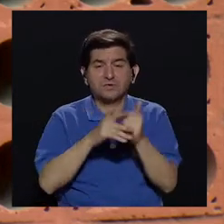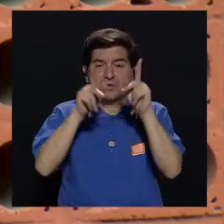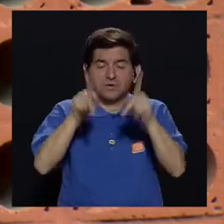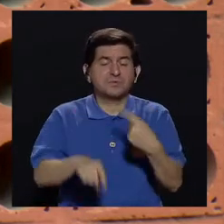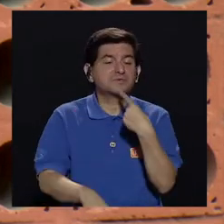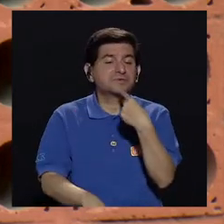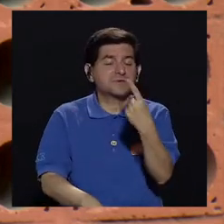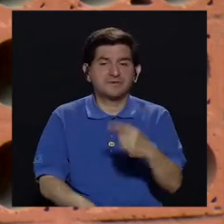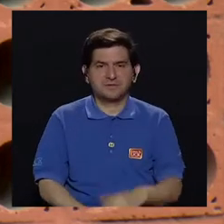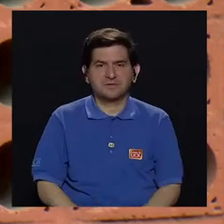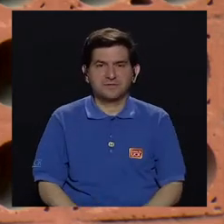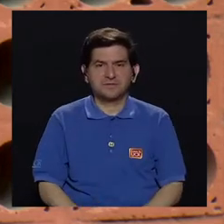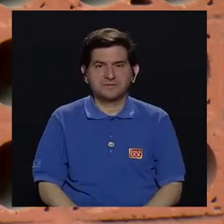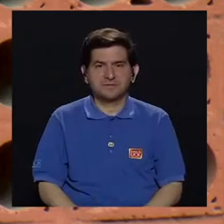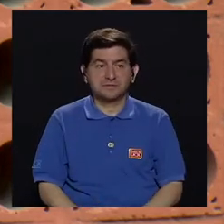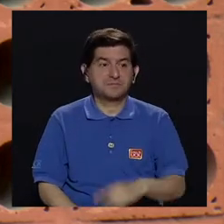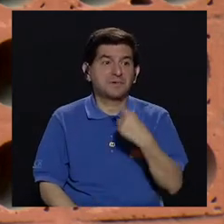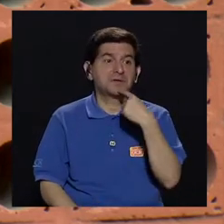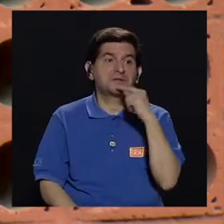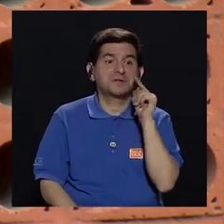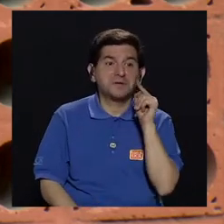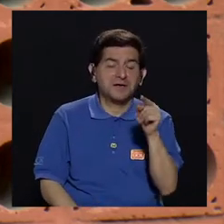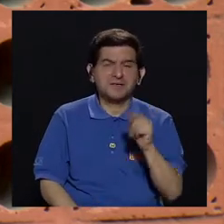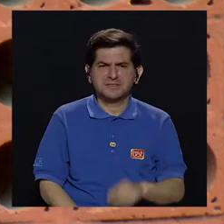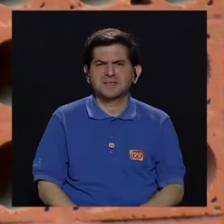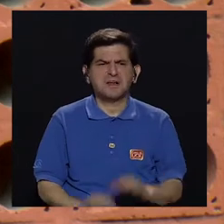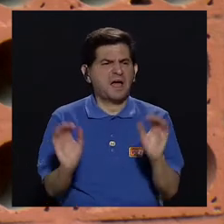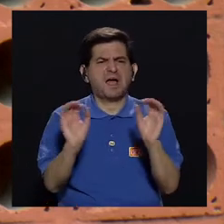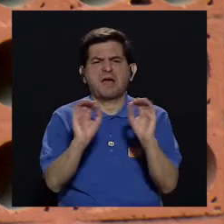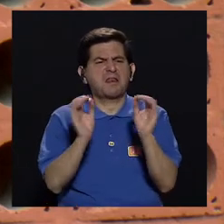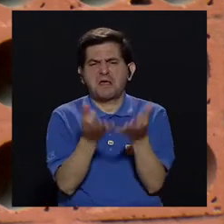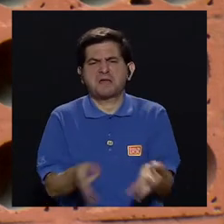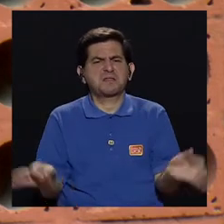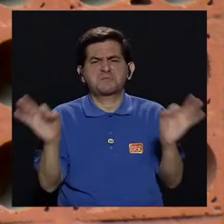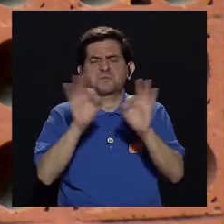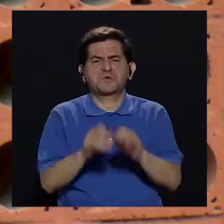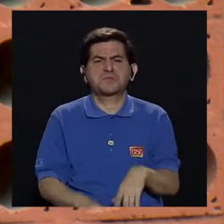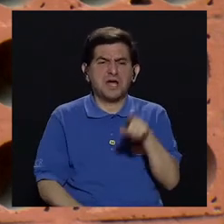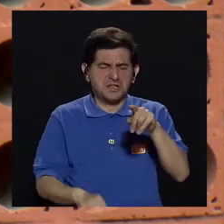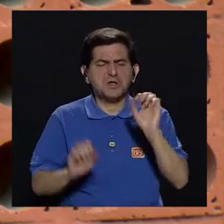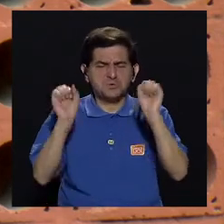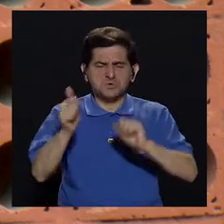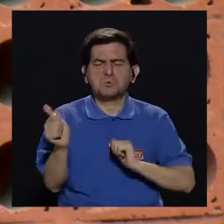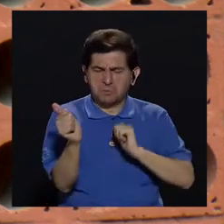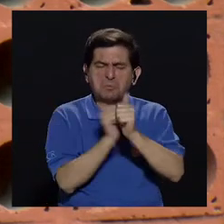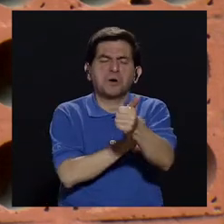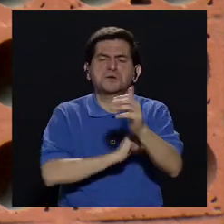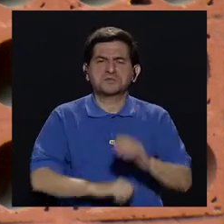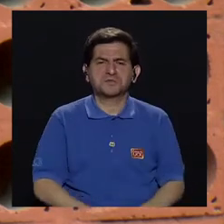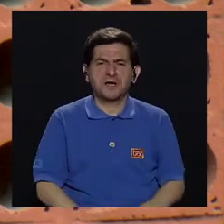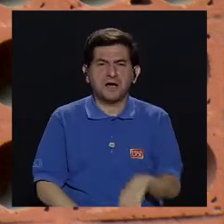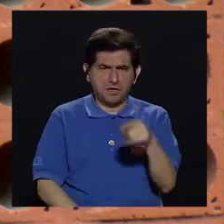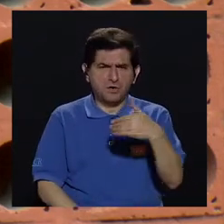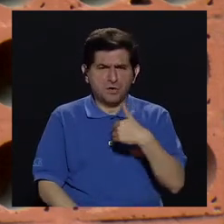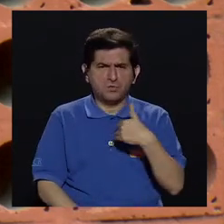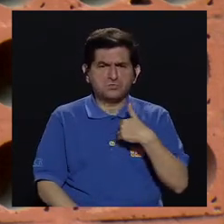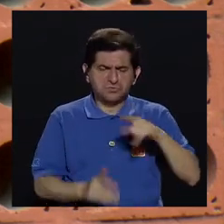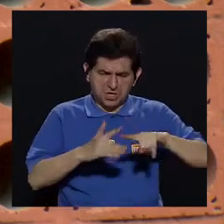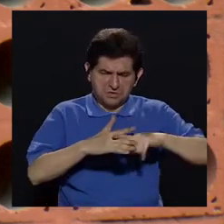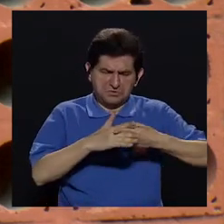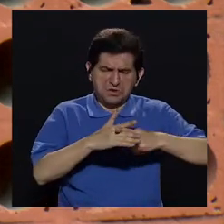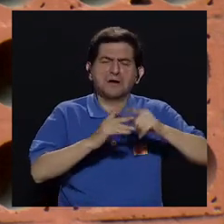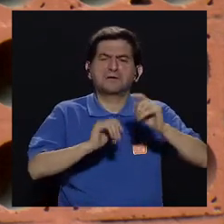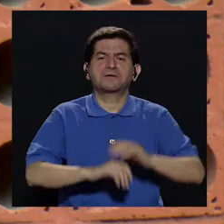hacen todo lo que la gente les dice porque les van a decir de, bueno, no es nada, usted lo puede superar, usted